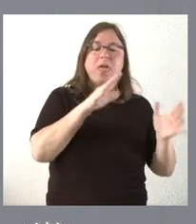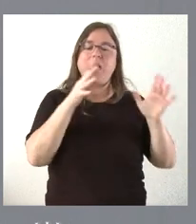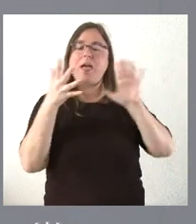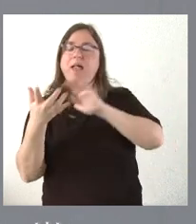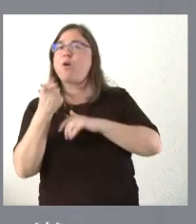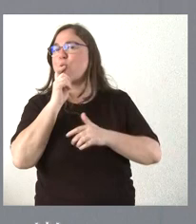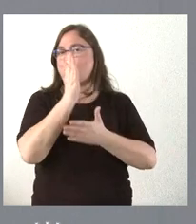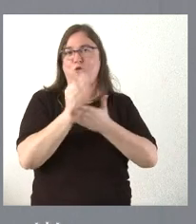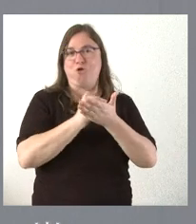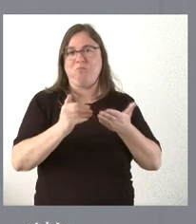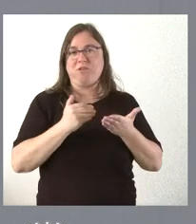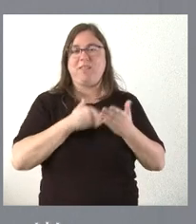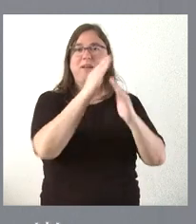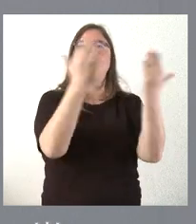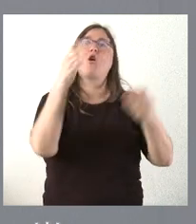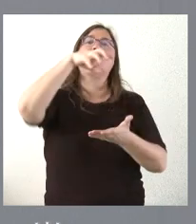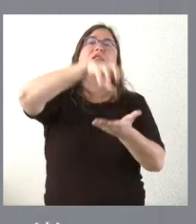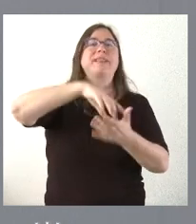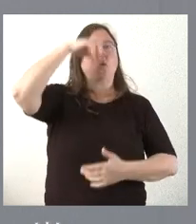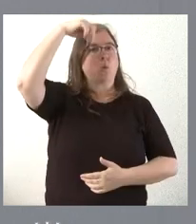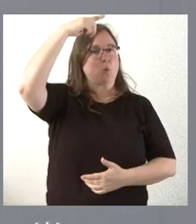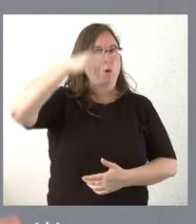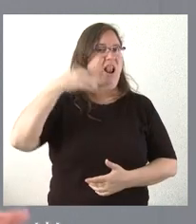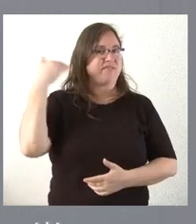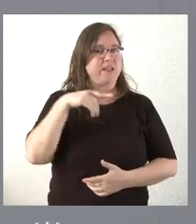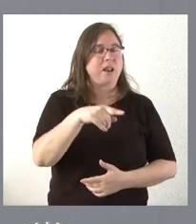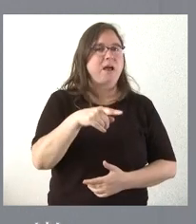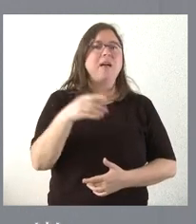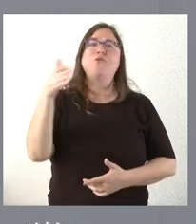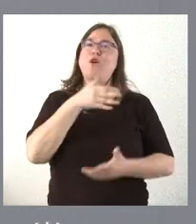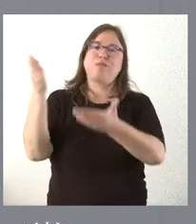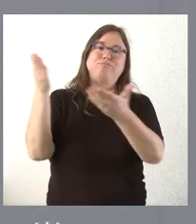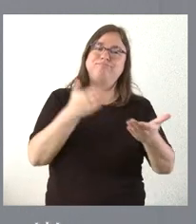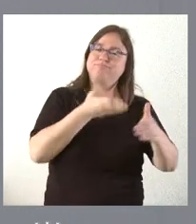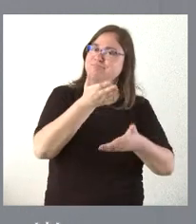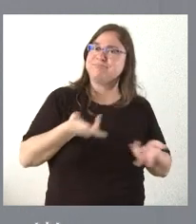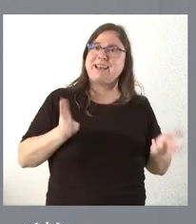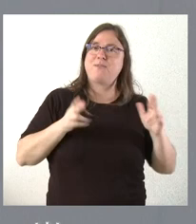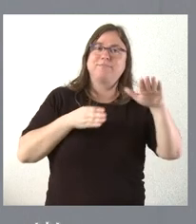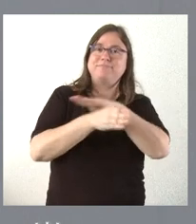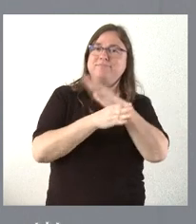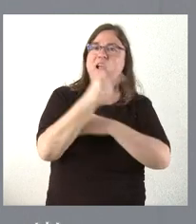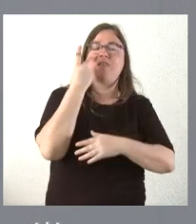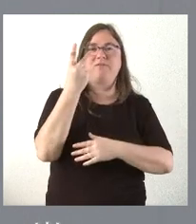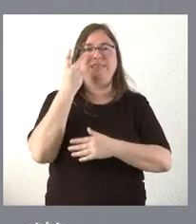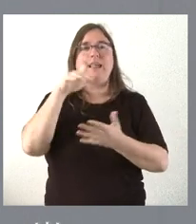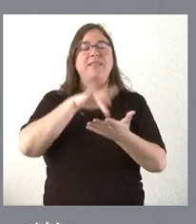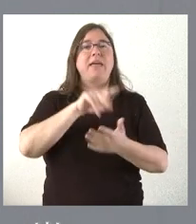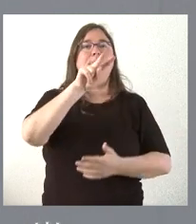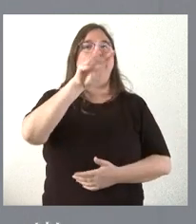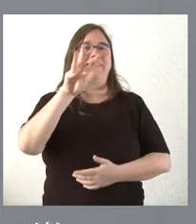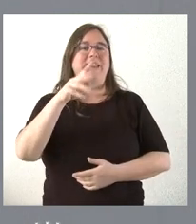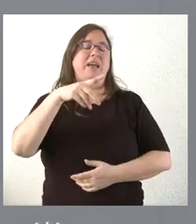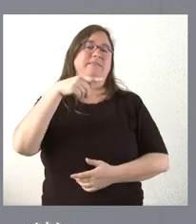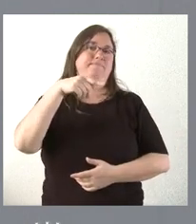León, que se realiza en el centro cultural. Todos los ciudadanos están invitados a verlo, aquellos que quieran, ese día 23 en Villalar. El